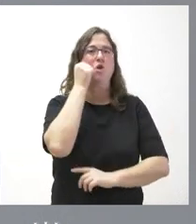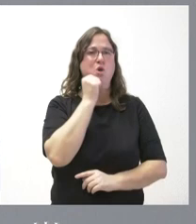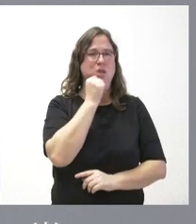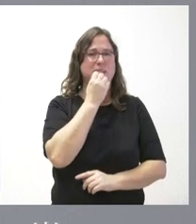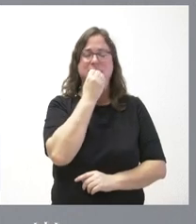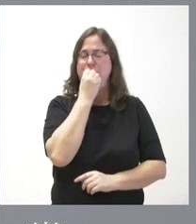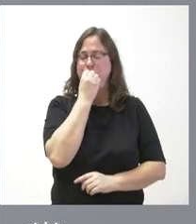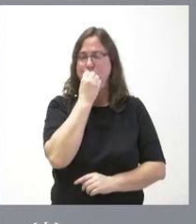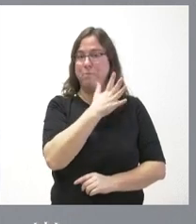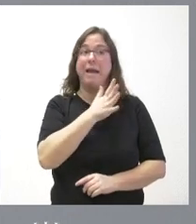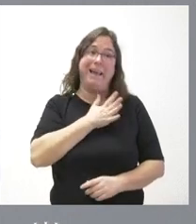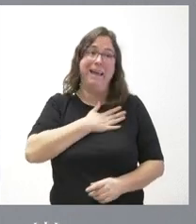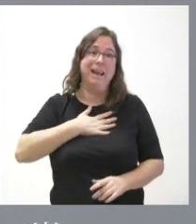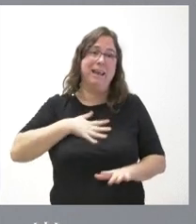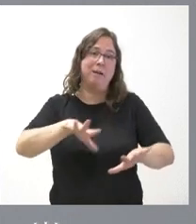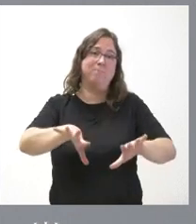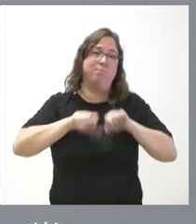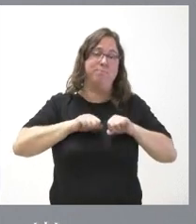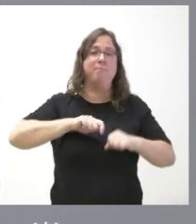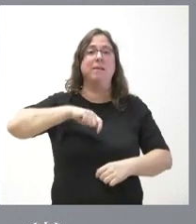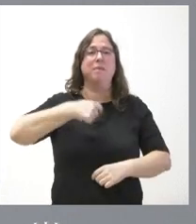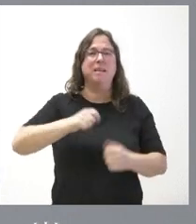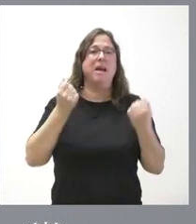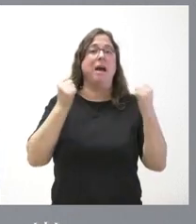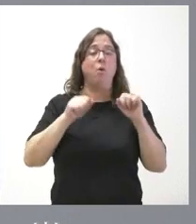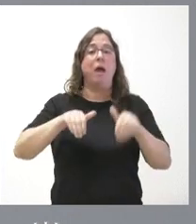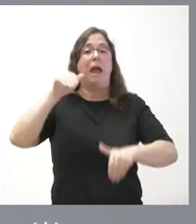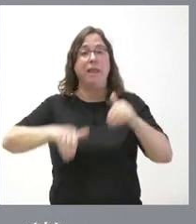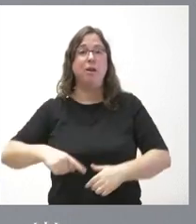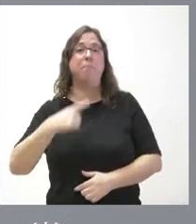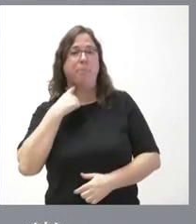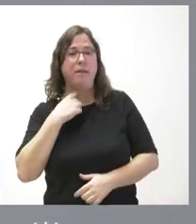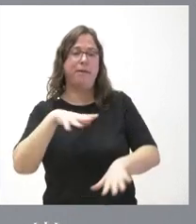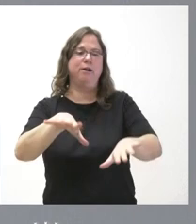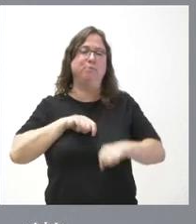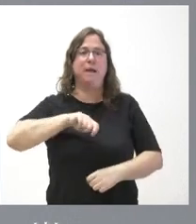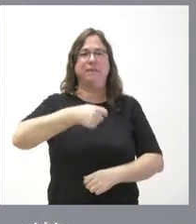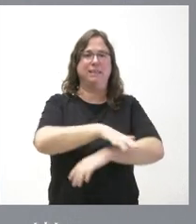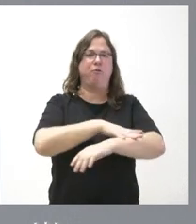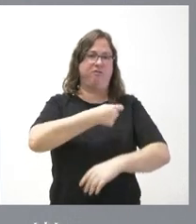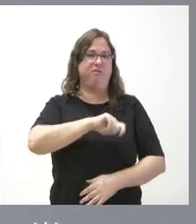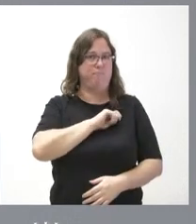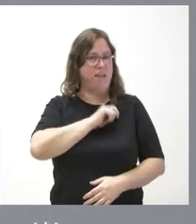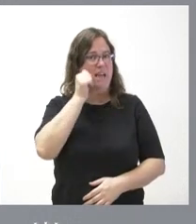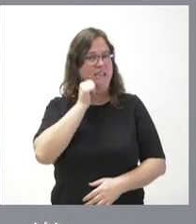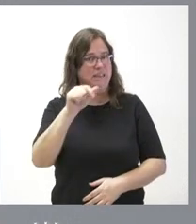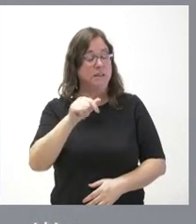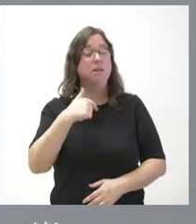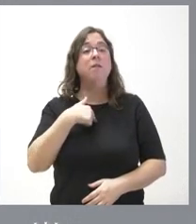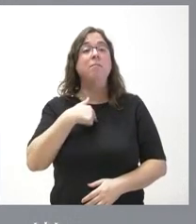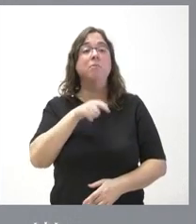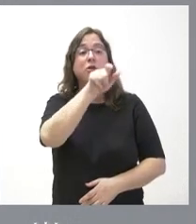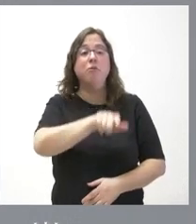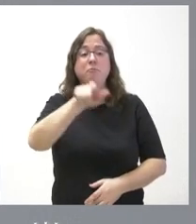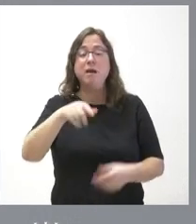que quería, ser presidente del Gobierno de España a pesar de haber perdido las elecciones. Pero, ¿qué es lo que han conseguido los